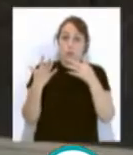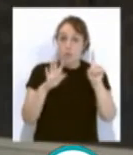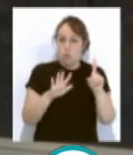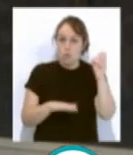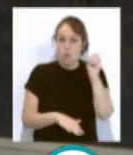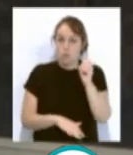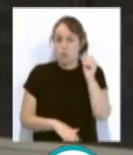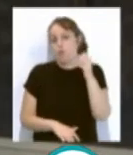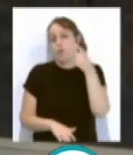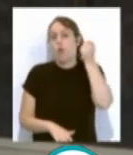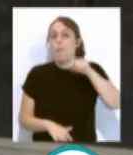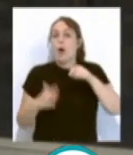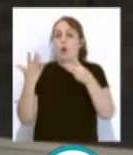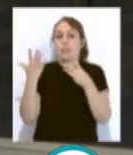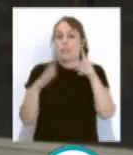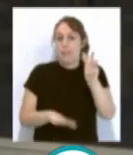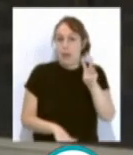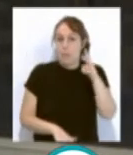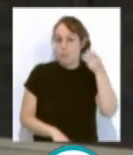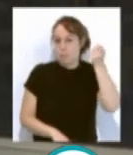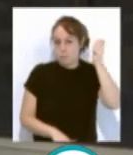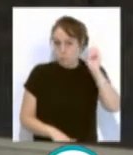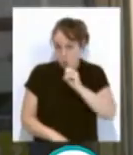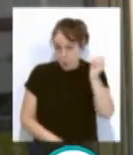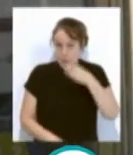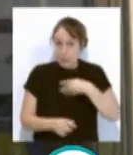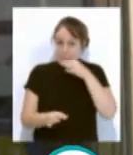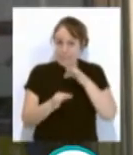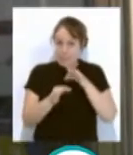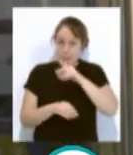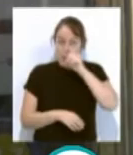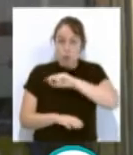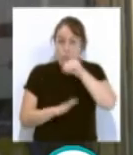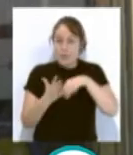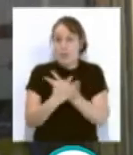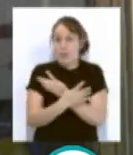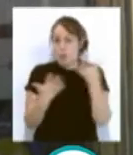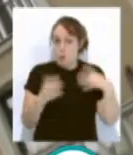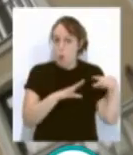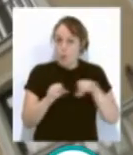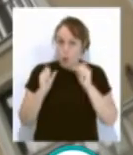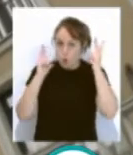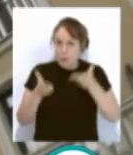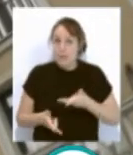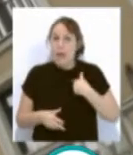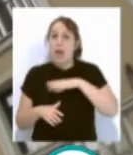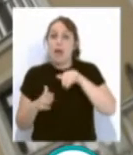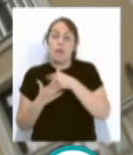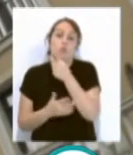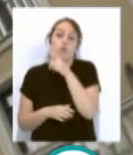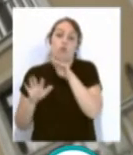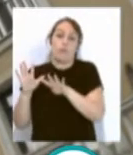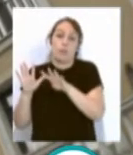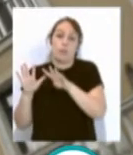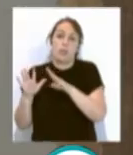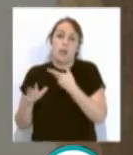,83% de ocupación de las habitaciones de hoteles en septiembre de 2019 al 44,92% en